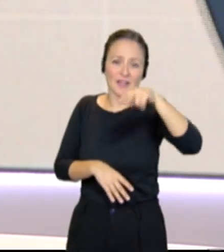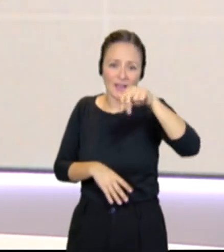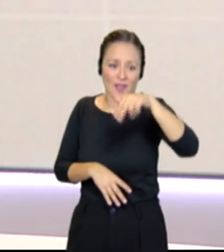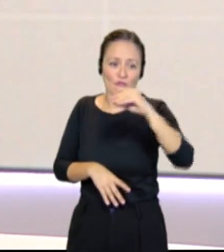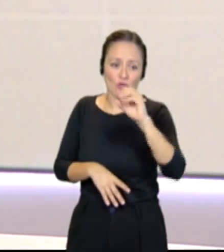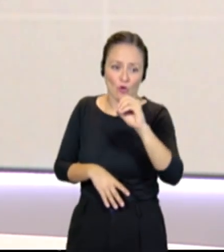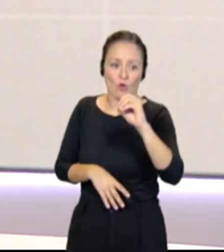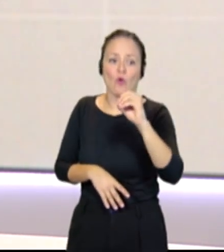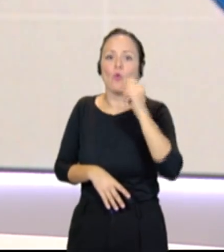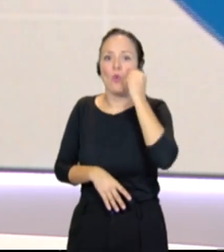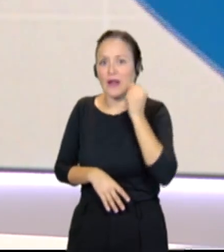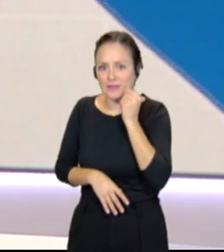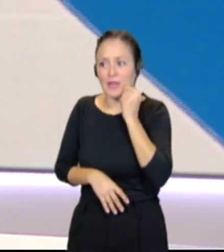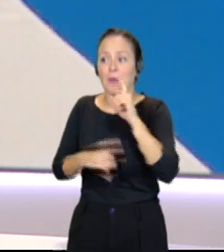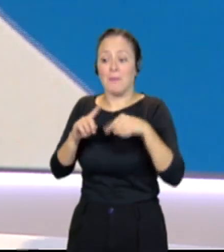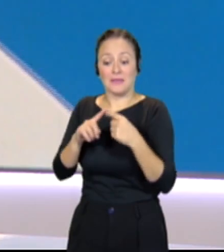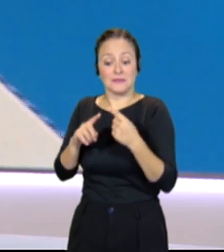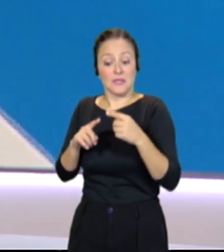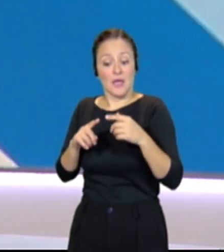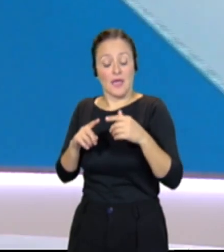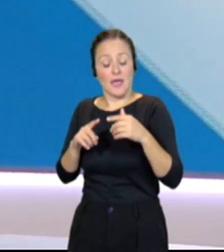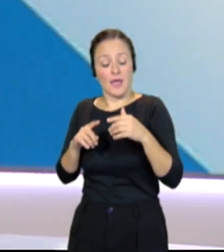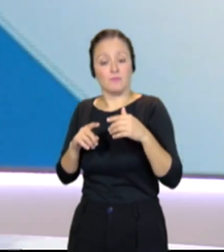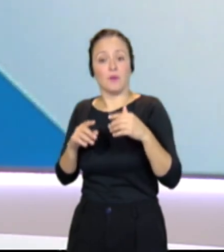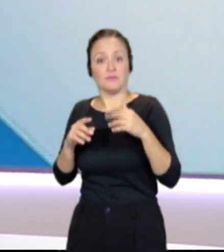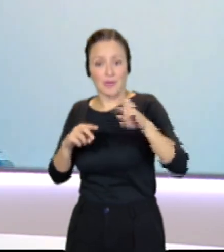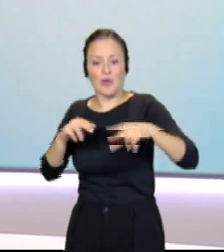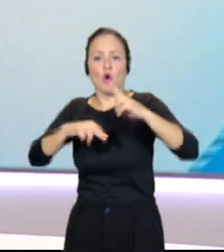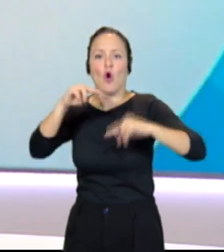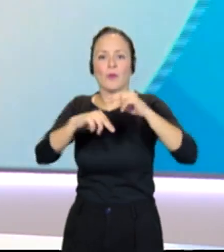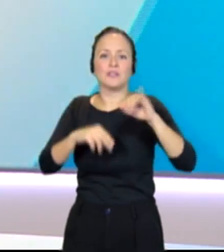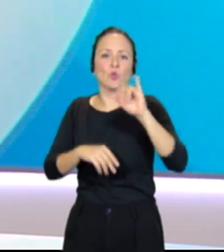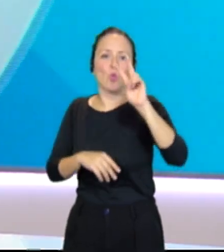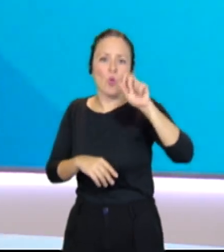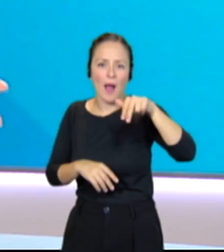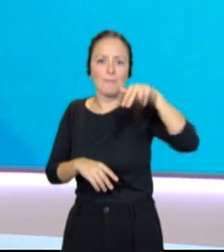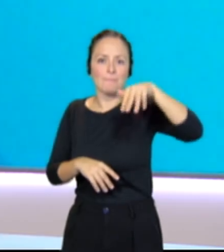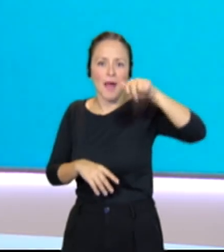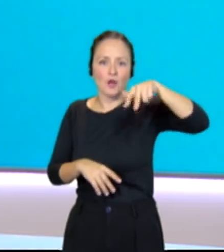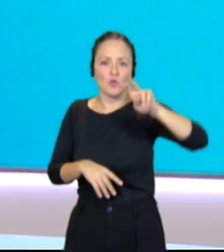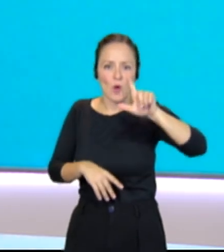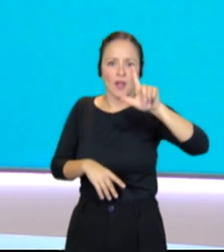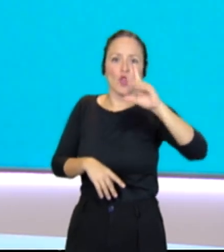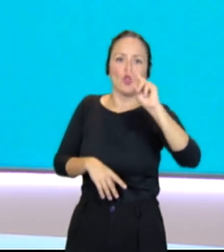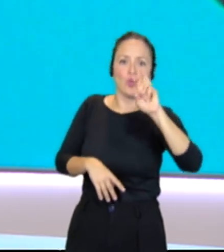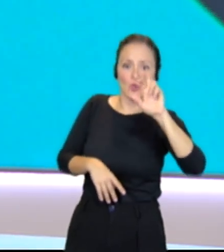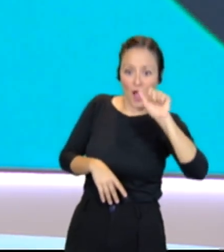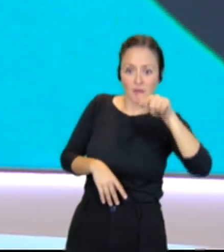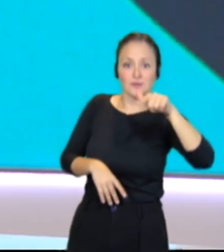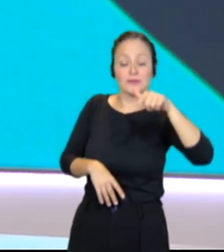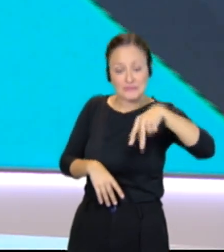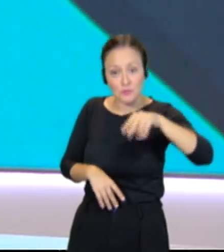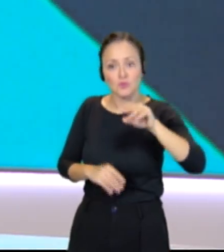estos días hemos visto las obras de la red de saneamiento de Juan Manuel Durán. Sobre todo le pido un mensaje a los vecinos que al final